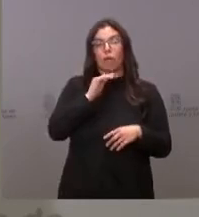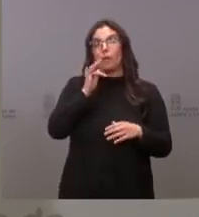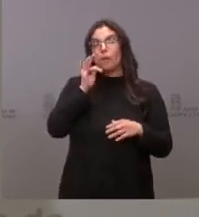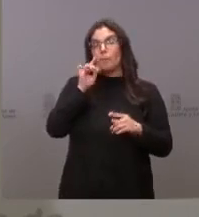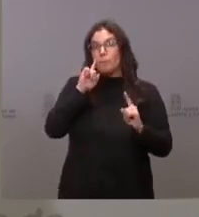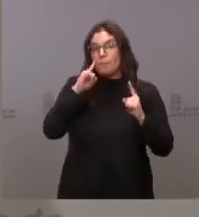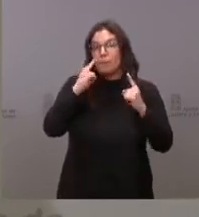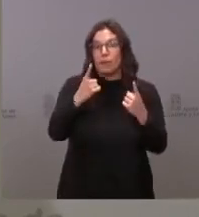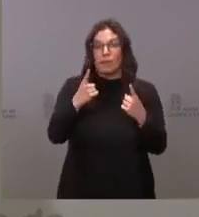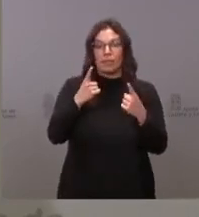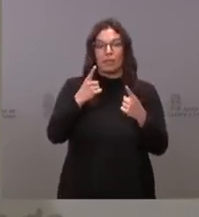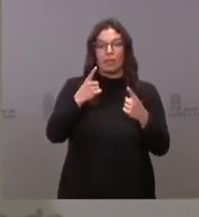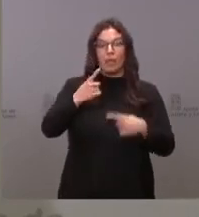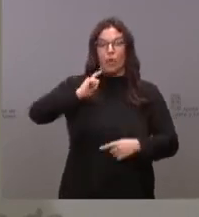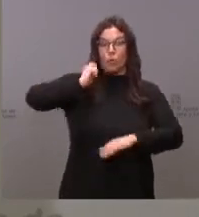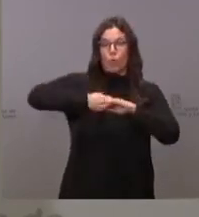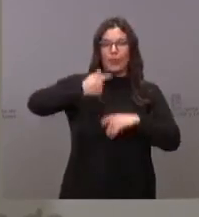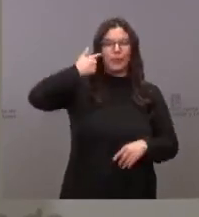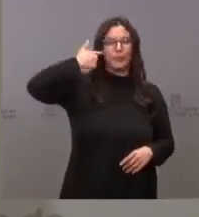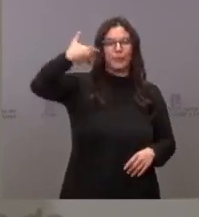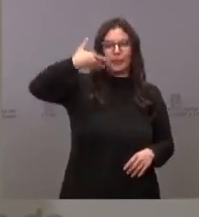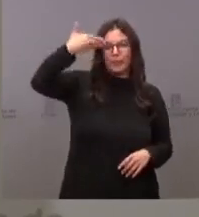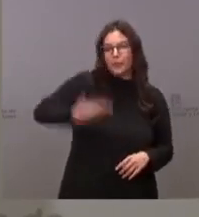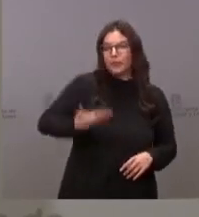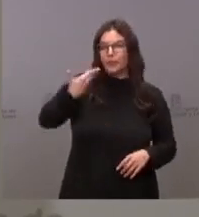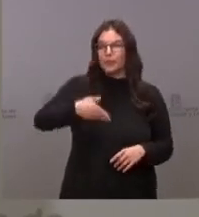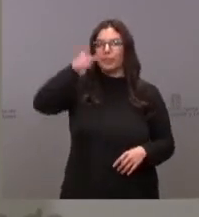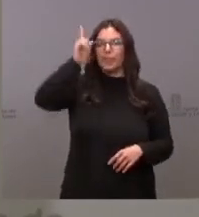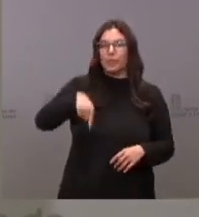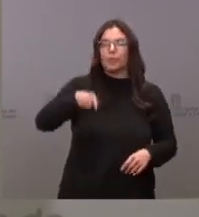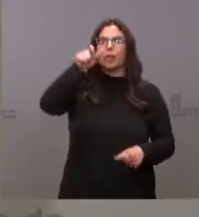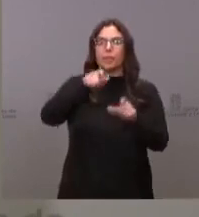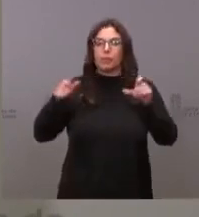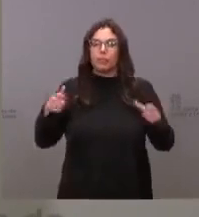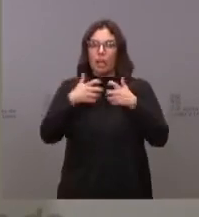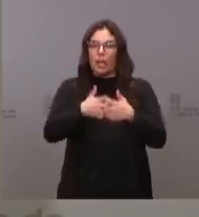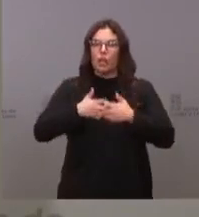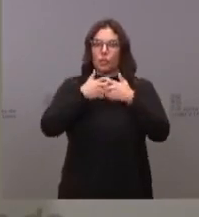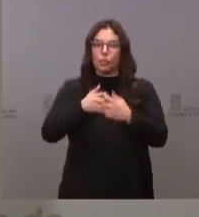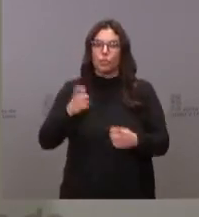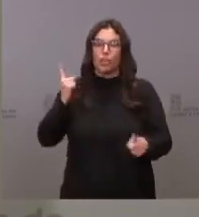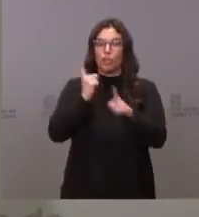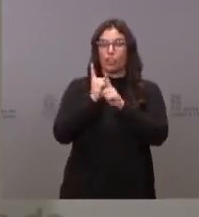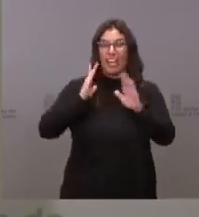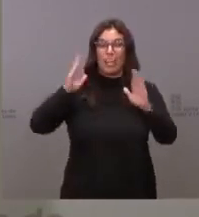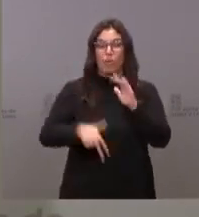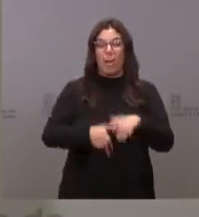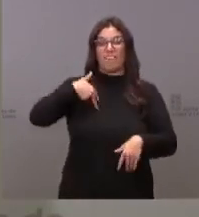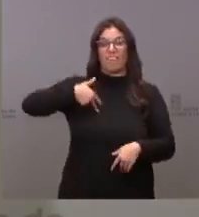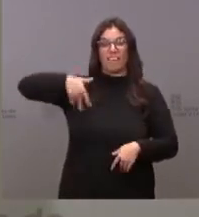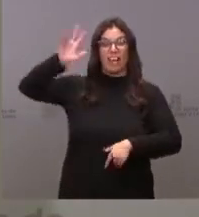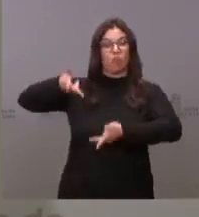de un enorme prestigio, incluido personas que luchan contra la impunidad franquista en ese órgano. Yo creo que eso